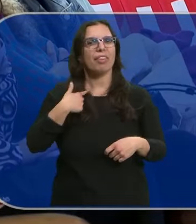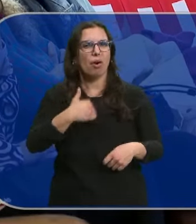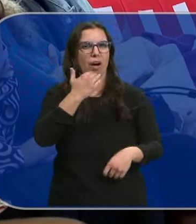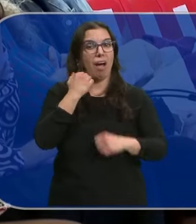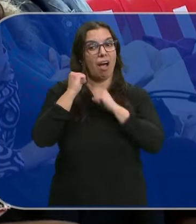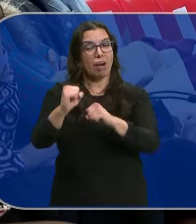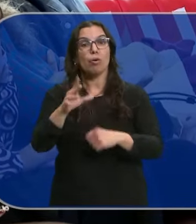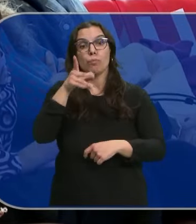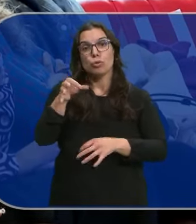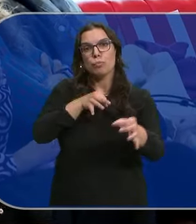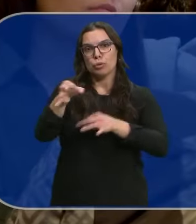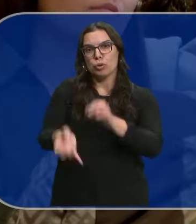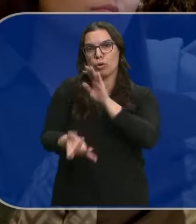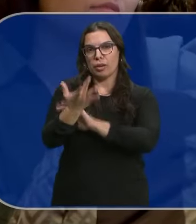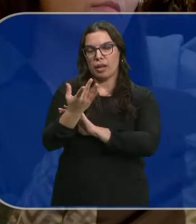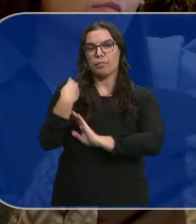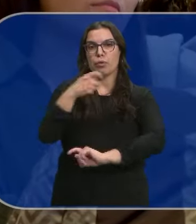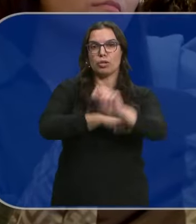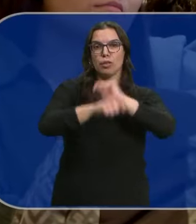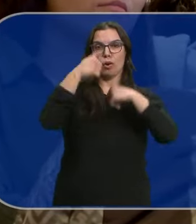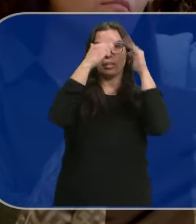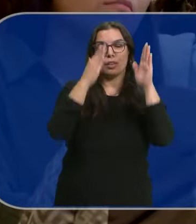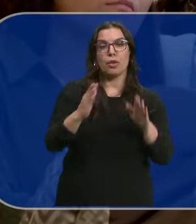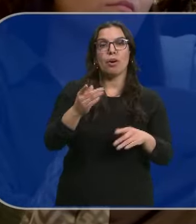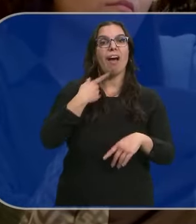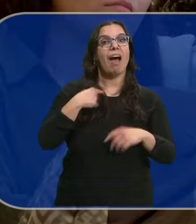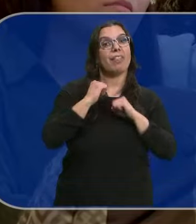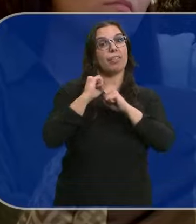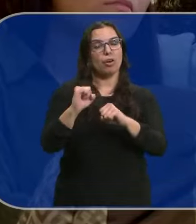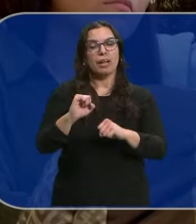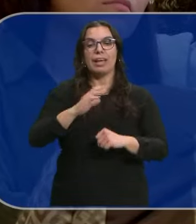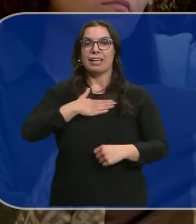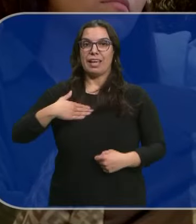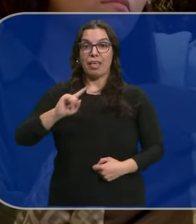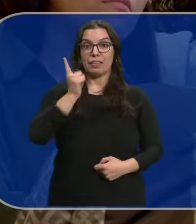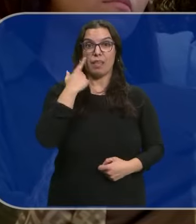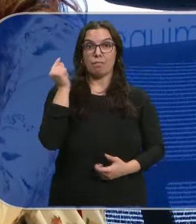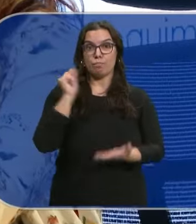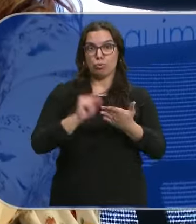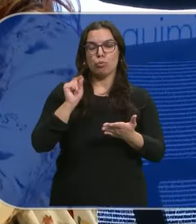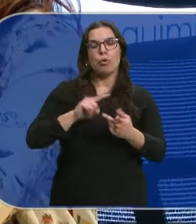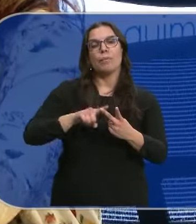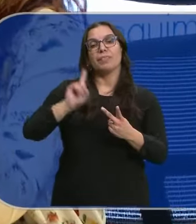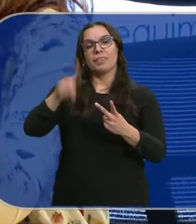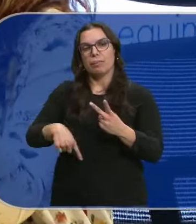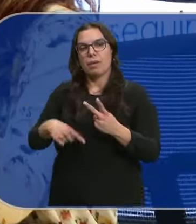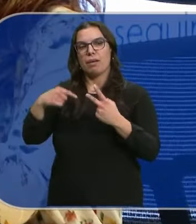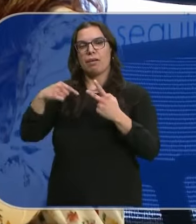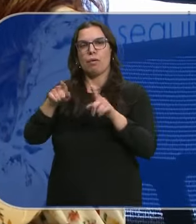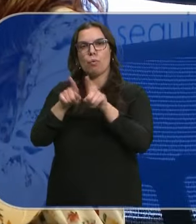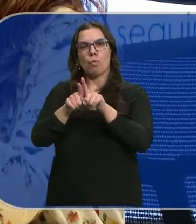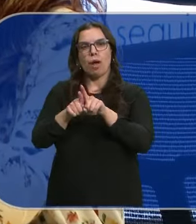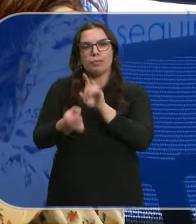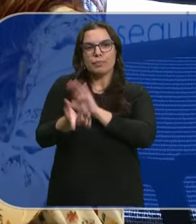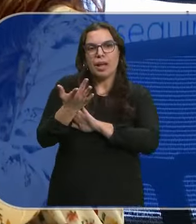lo que pretende un protocolo Que pone en marcha UNAD La Asociación de Atención a las Adicciones Que pretende por un lado Detectarlo rápidamente Y por otro lado Poner